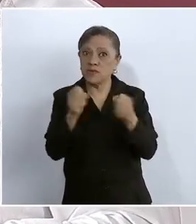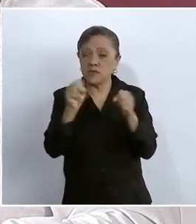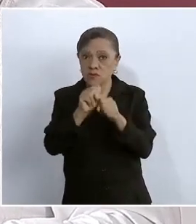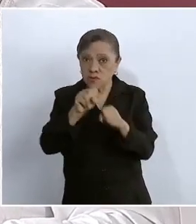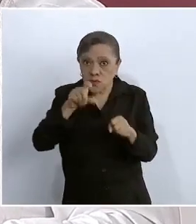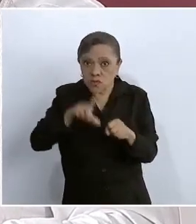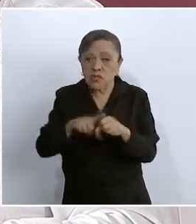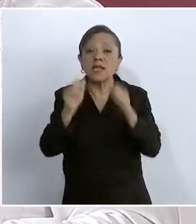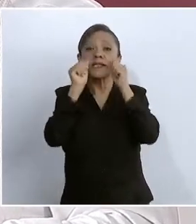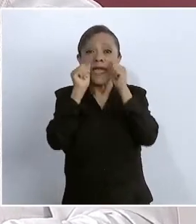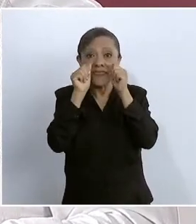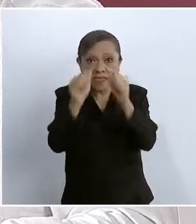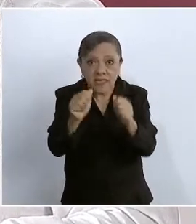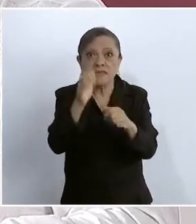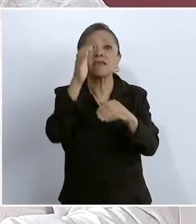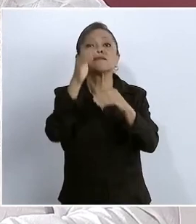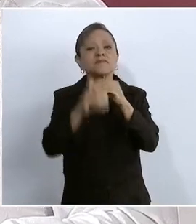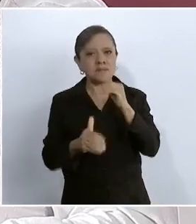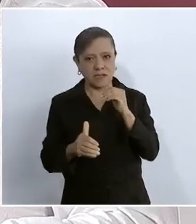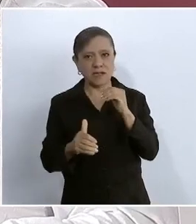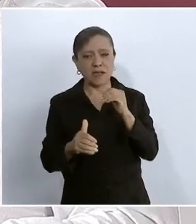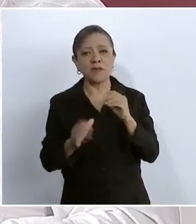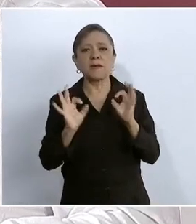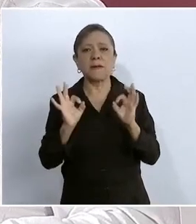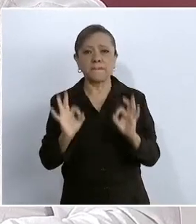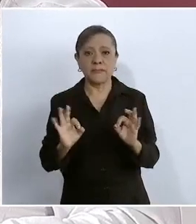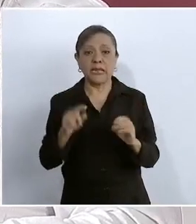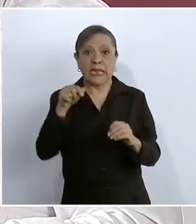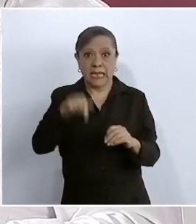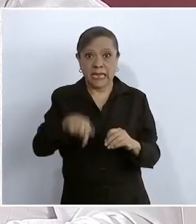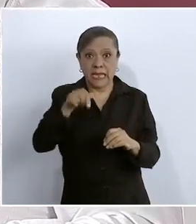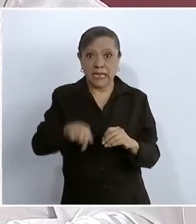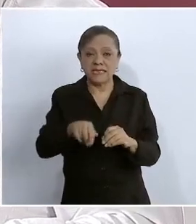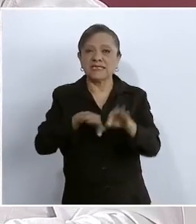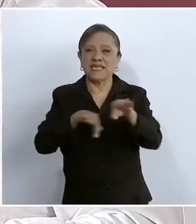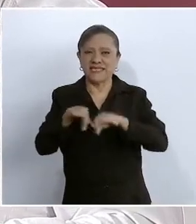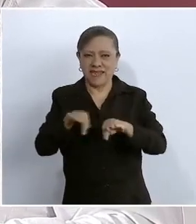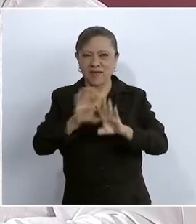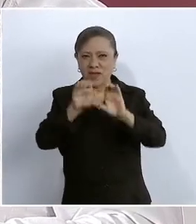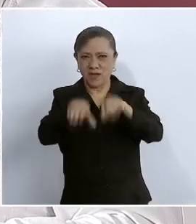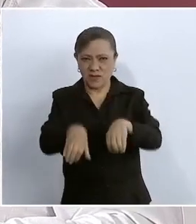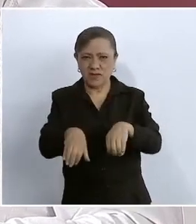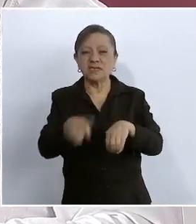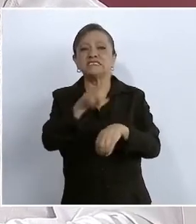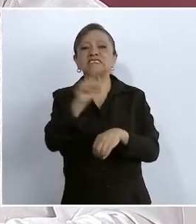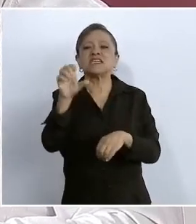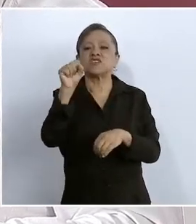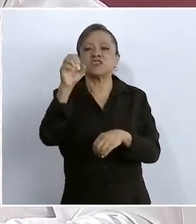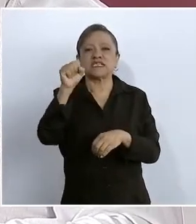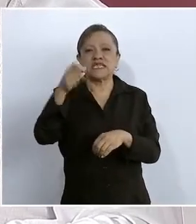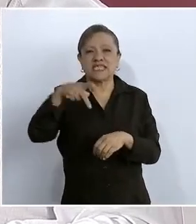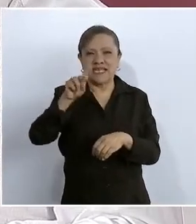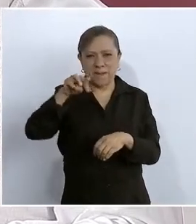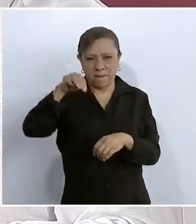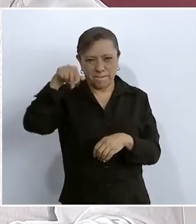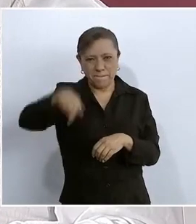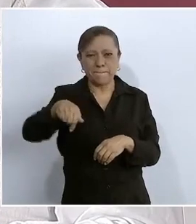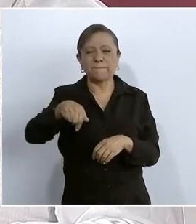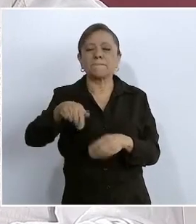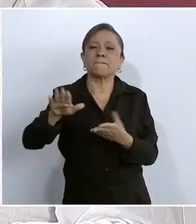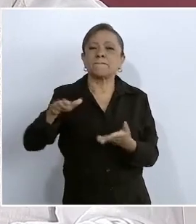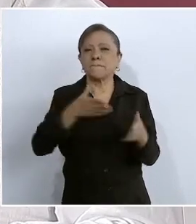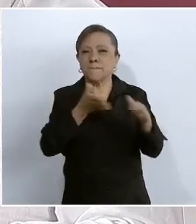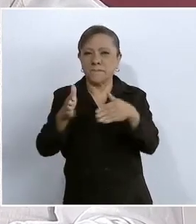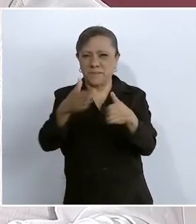atendidos y concluidos. Con la entrada en operación de la autopista 160D La Pera-Cuautla, se comunicará de